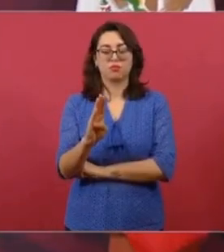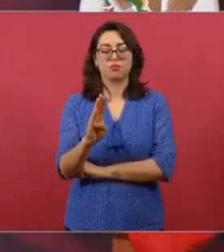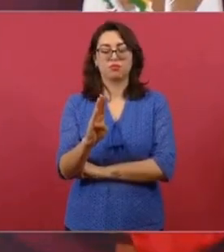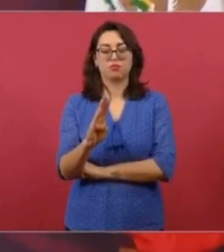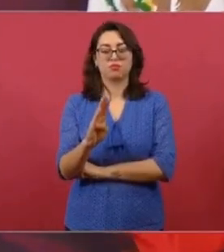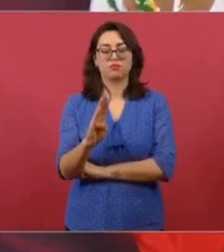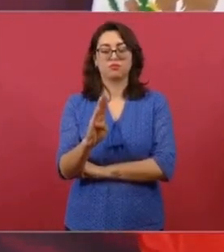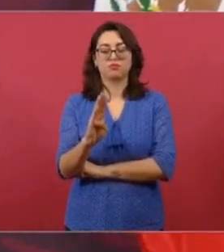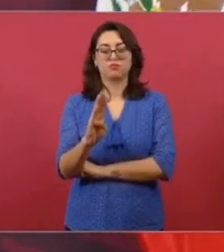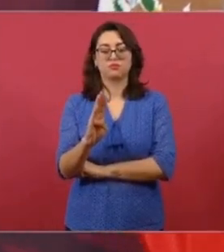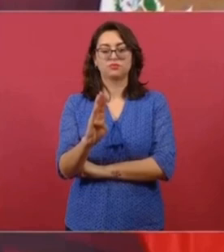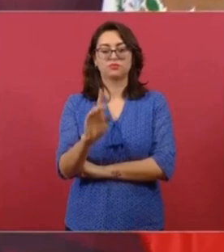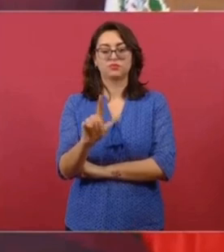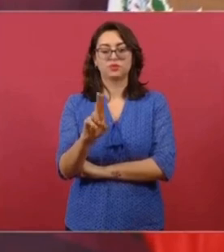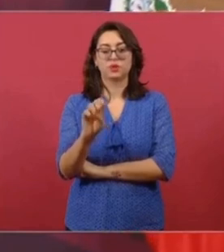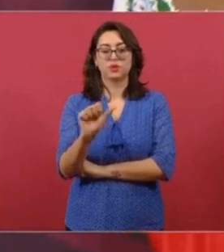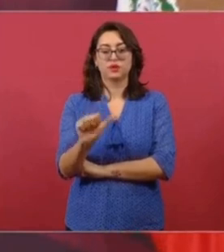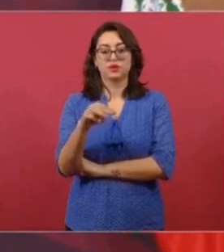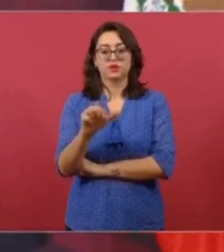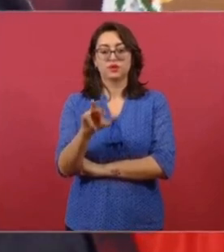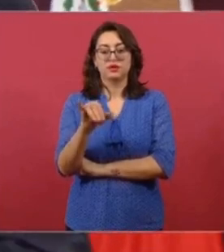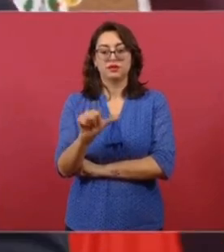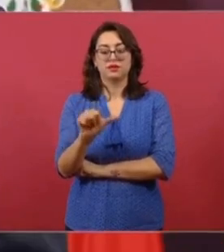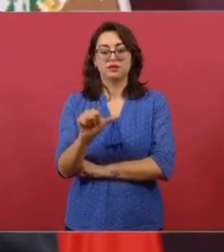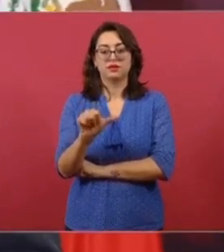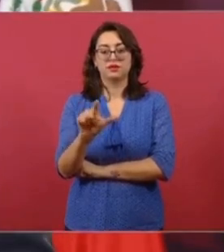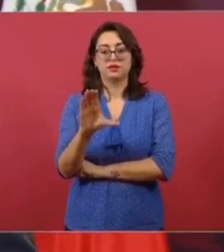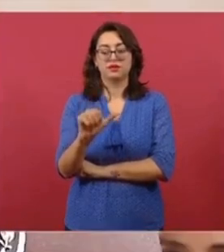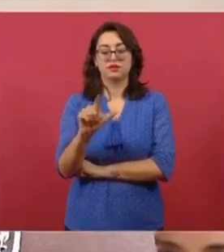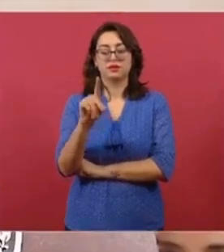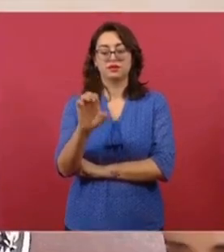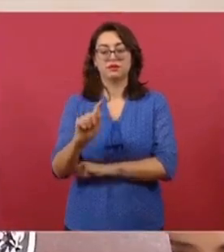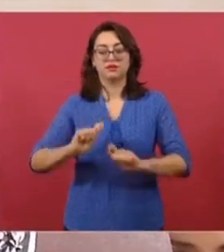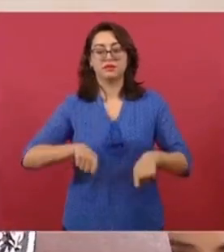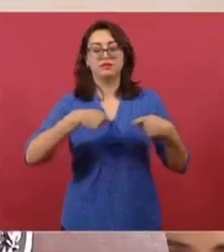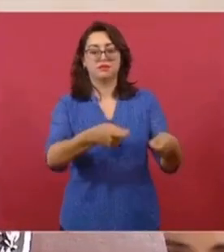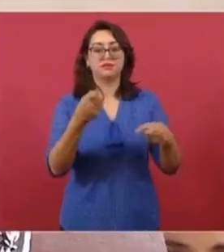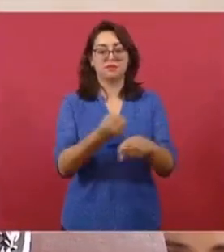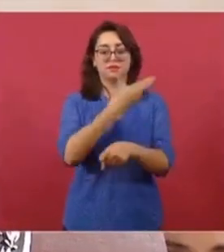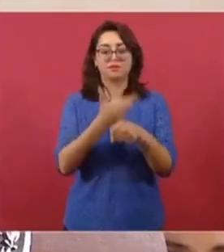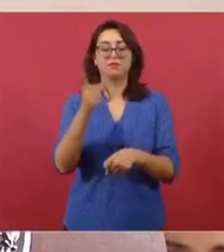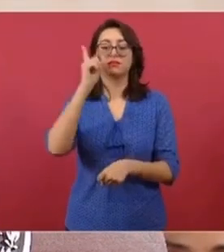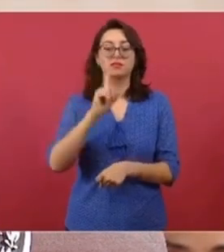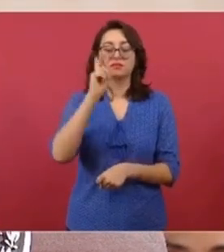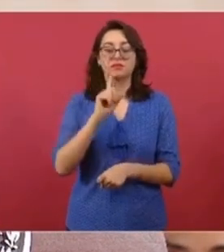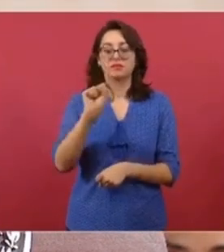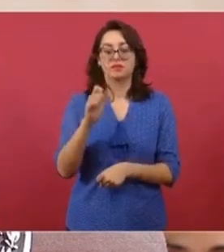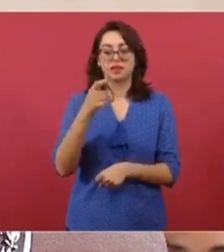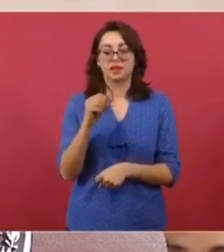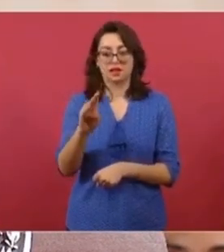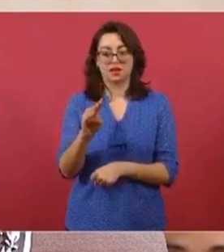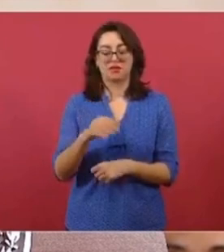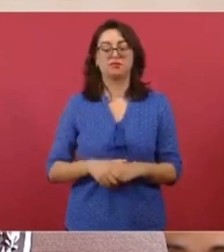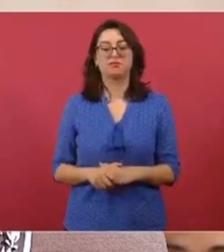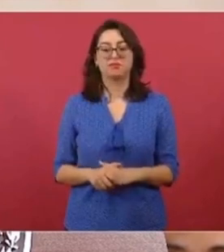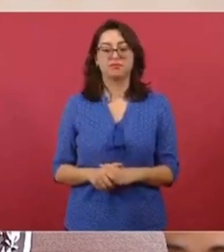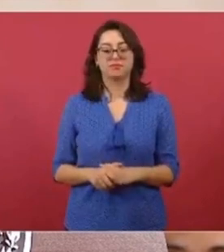Luisa María Alcalde, Luisa María